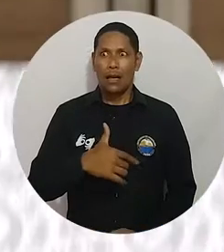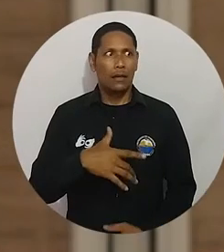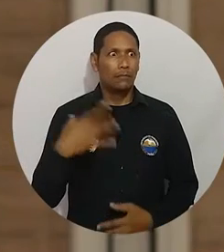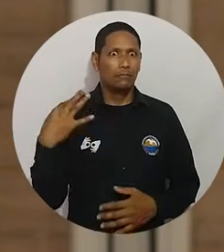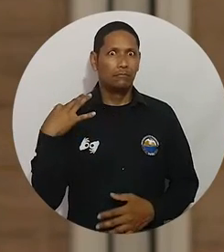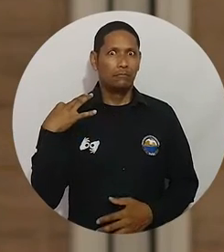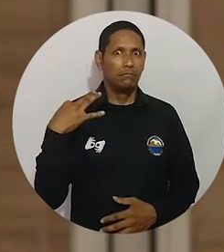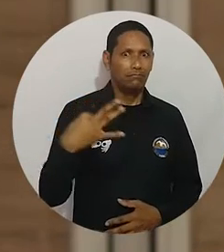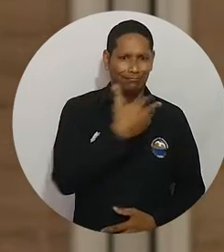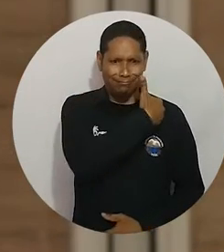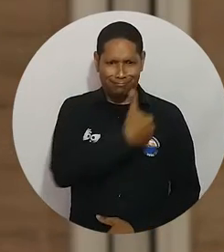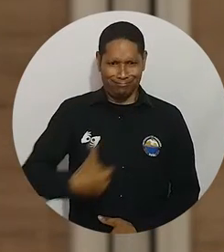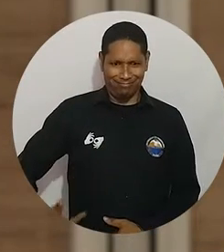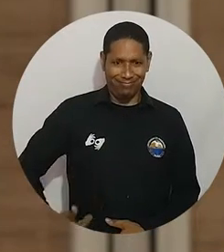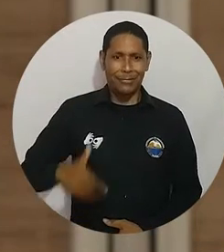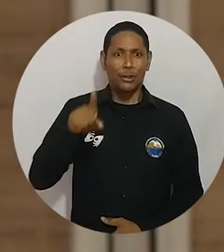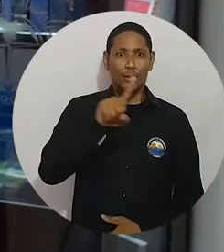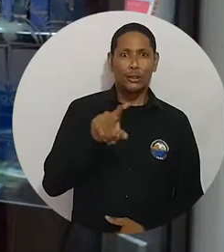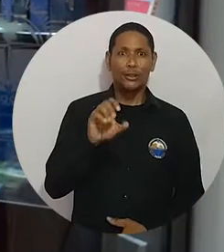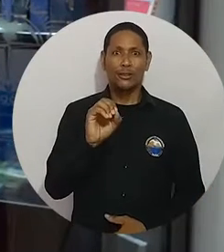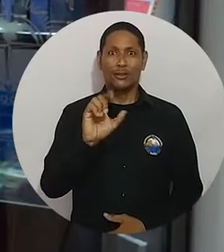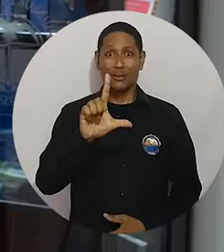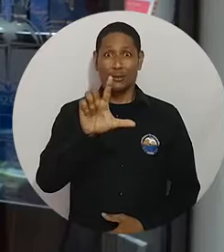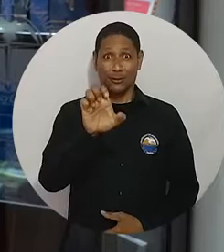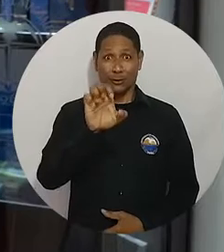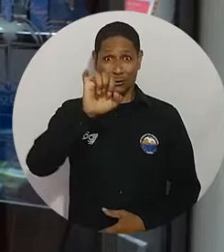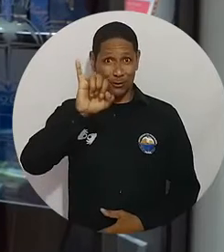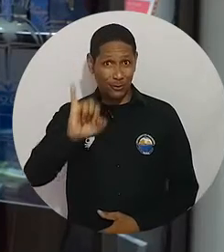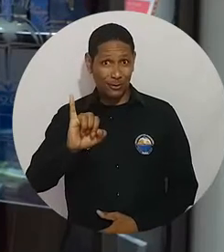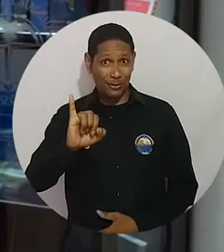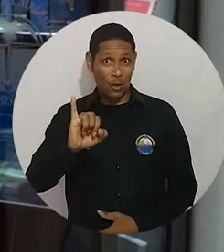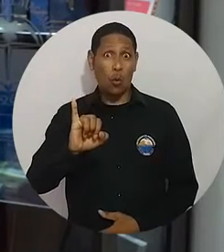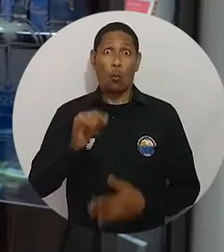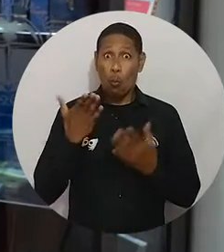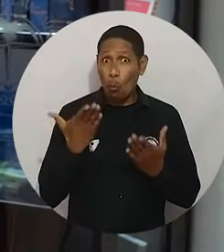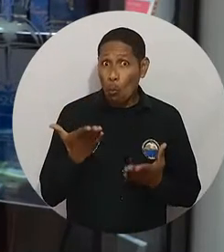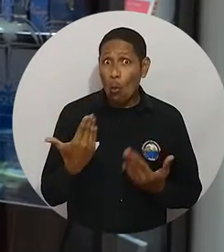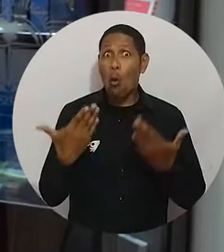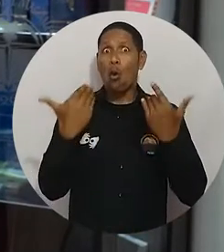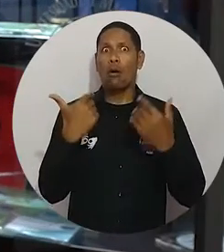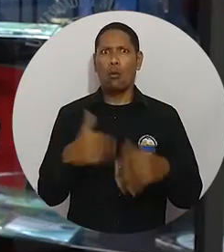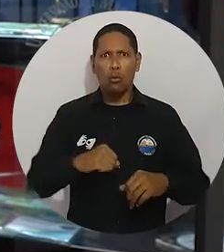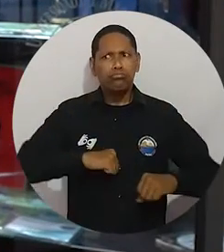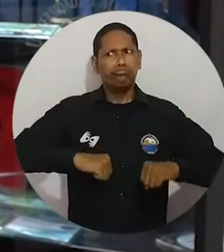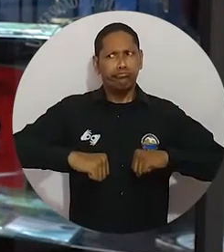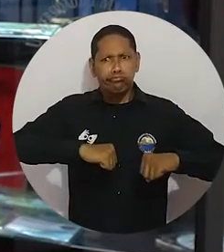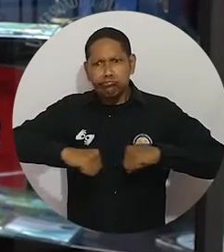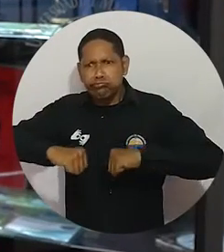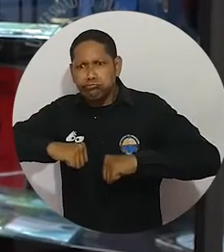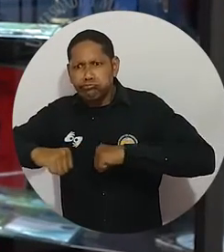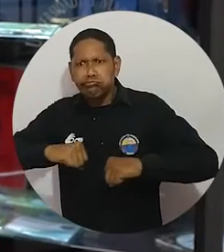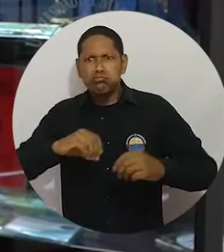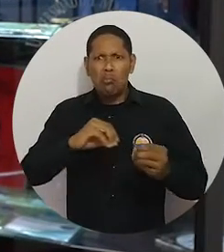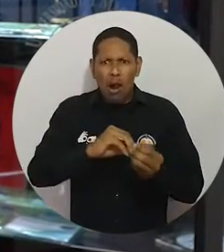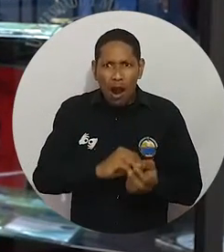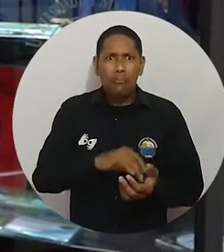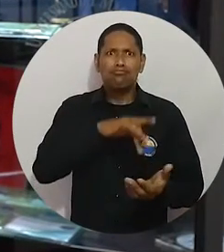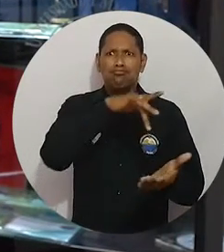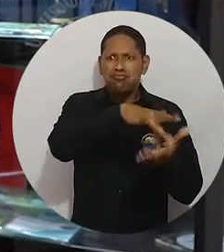He sido elegido como presidente de la Sociedad Latinoamericana de Estudios Interculturales. Esto ha supuesto